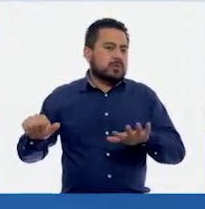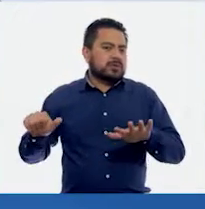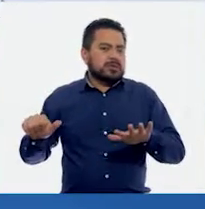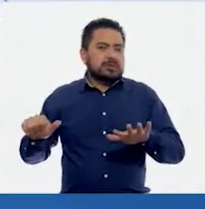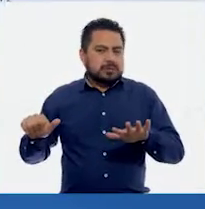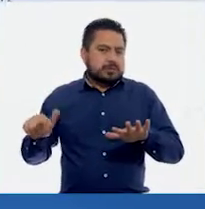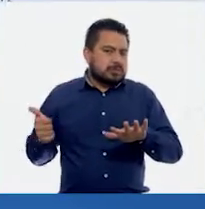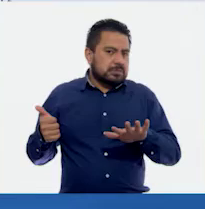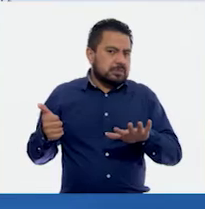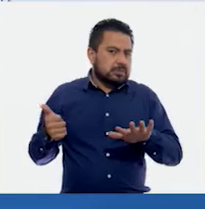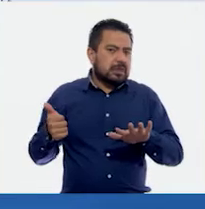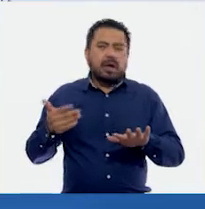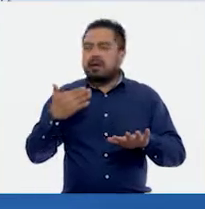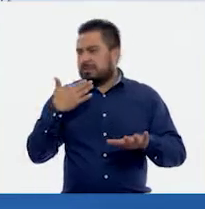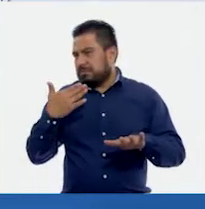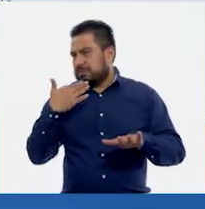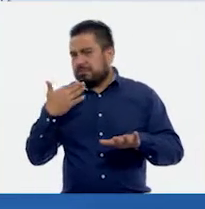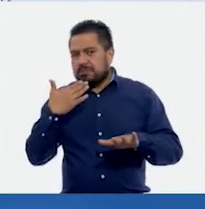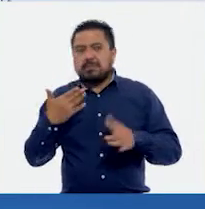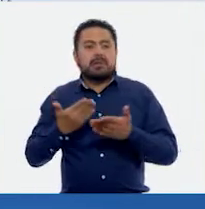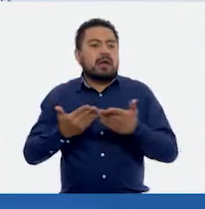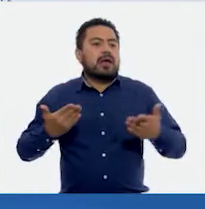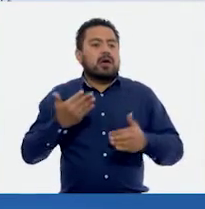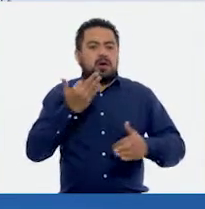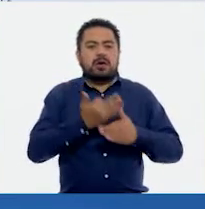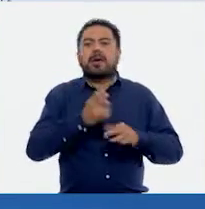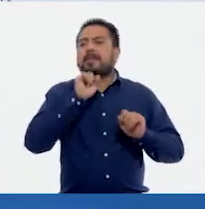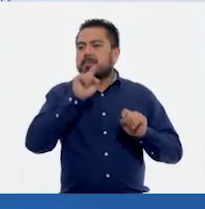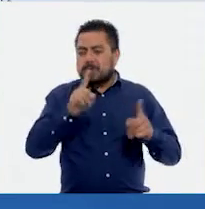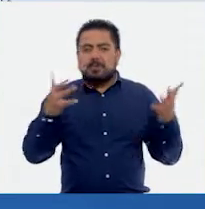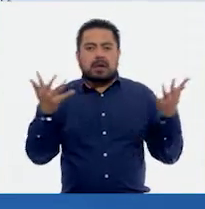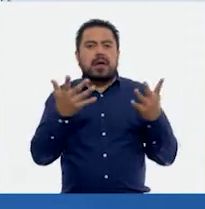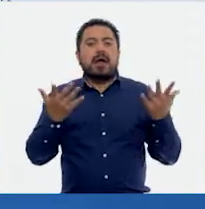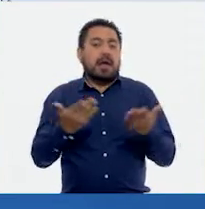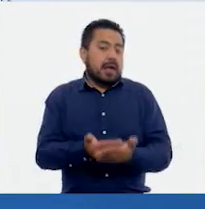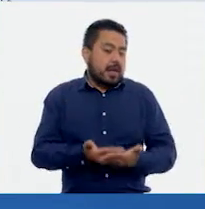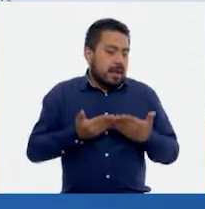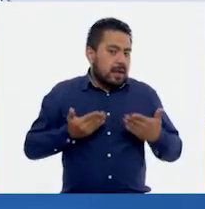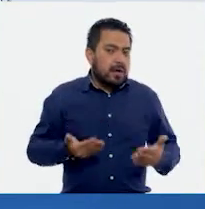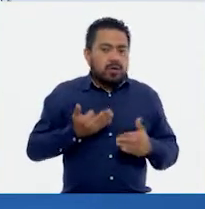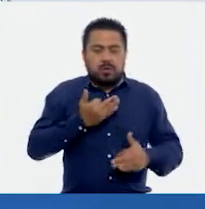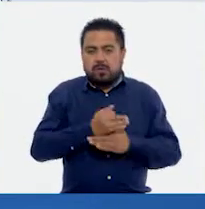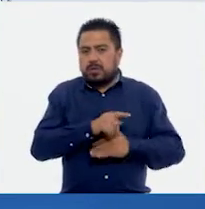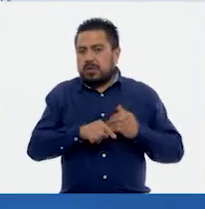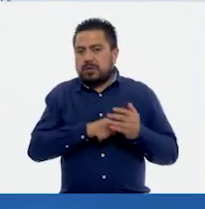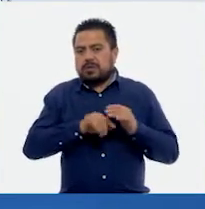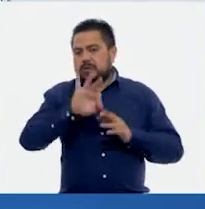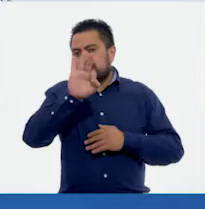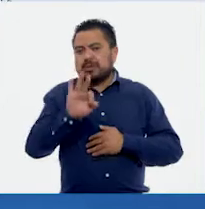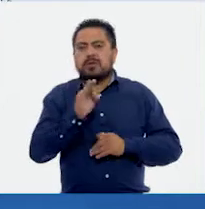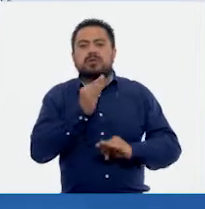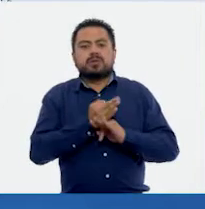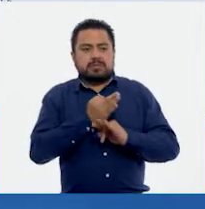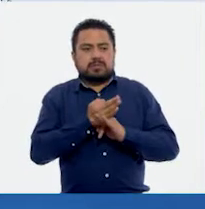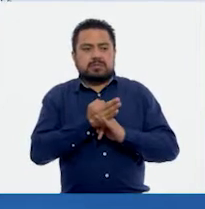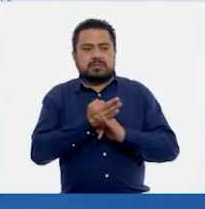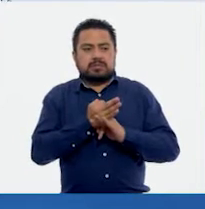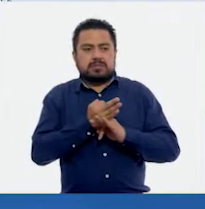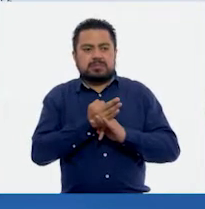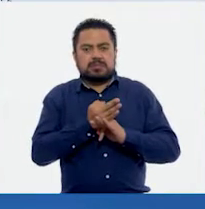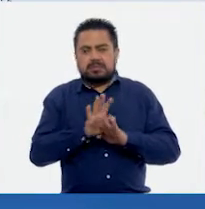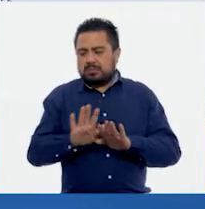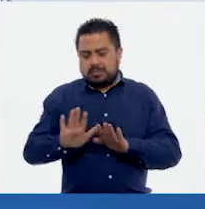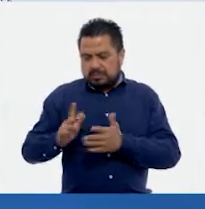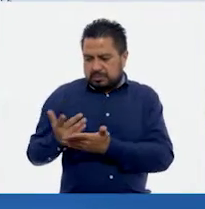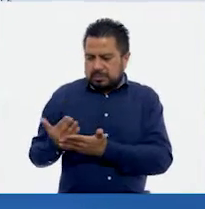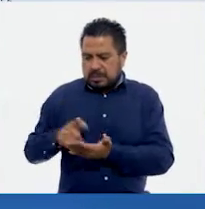16 centésimos. Muy bien. Entonces, vamos a hacer lo mismo, nada más que ahora, en lugar de que sea descuento, ¿verdad? Lo vamos... Bueno, ahorita